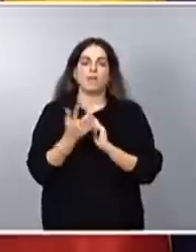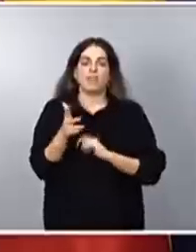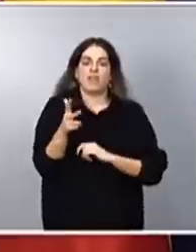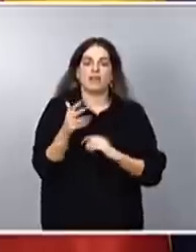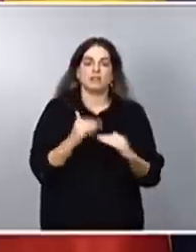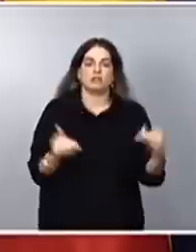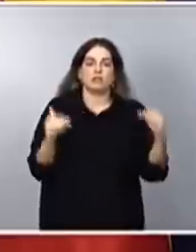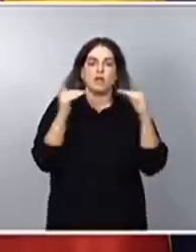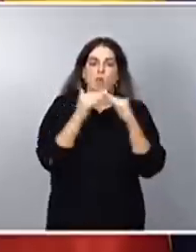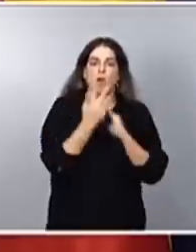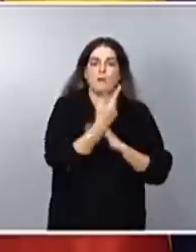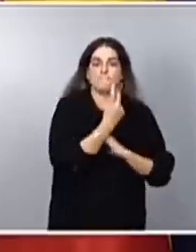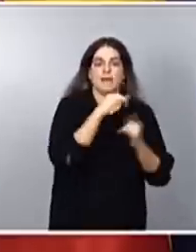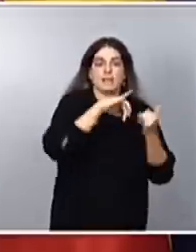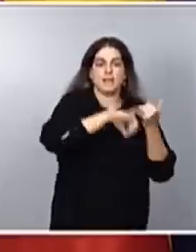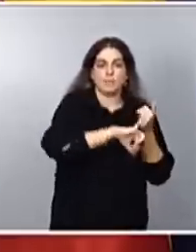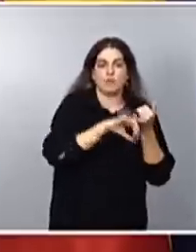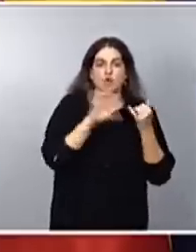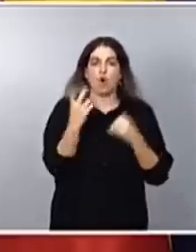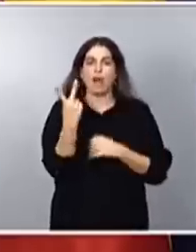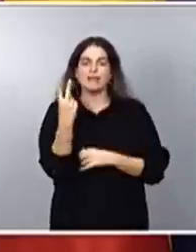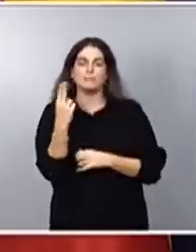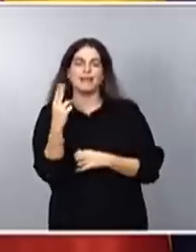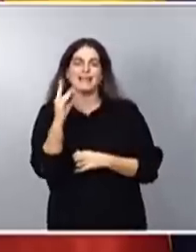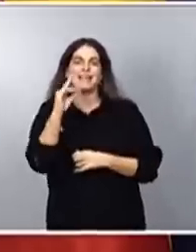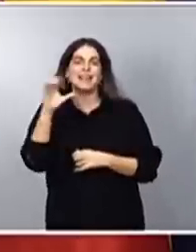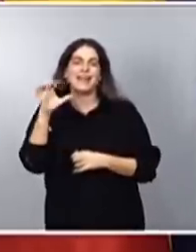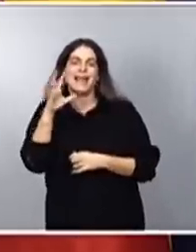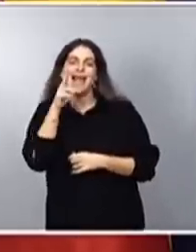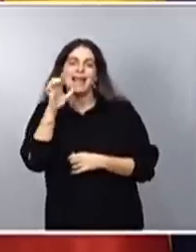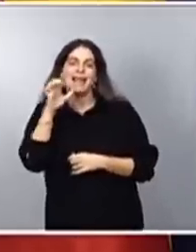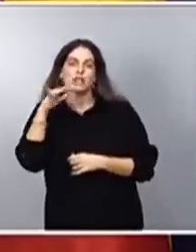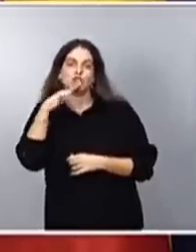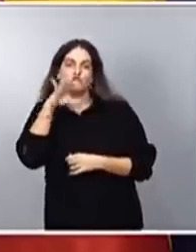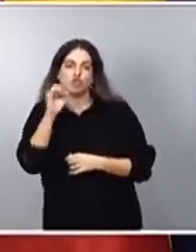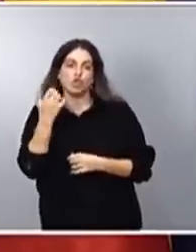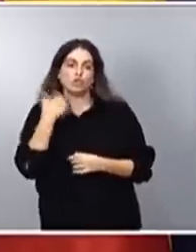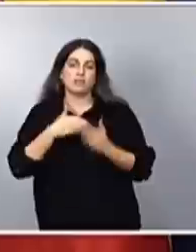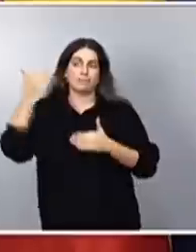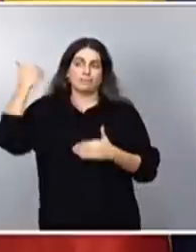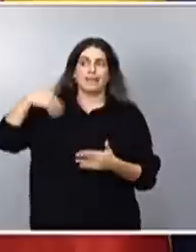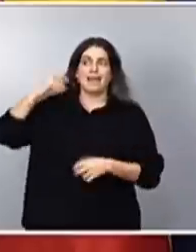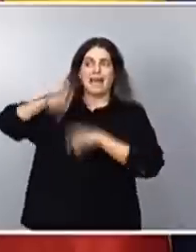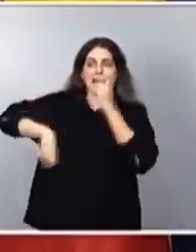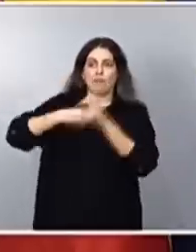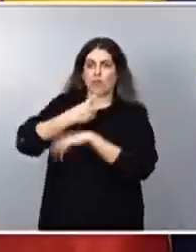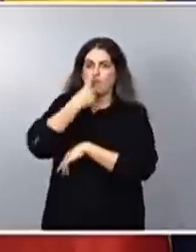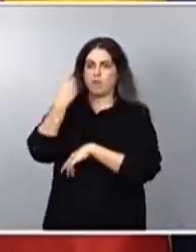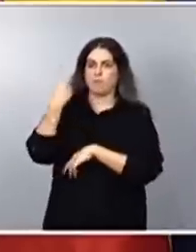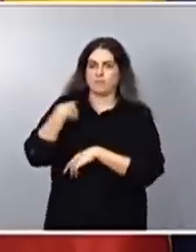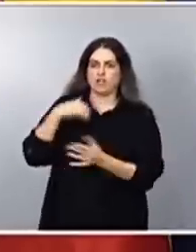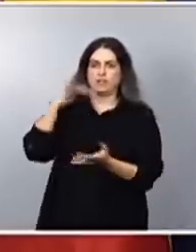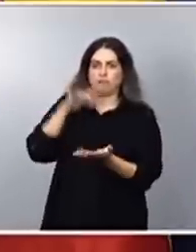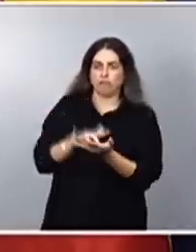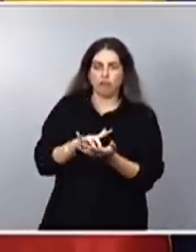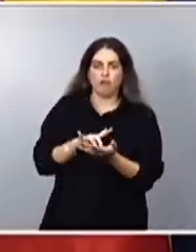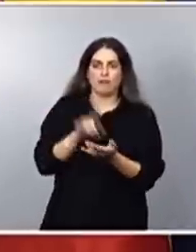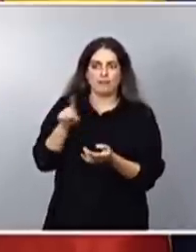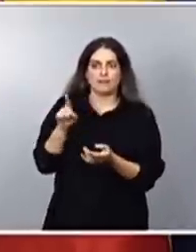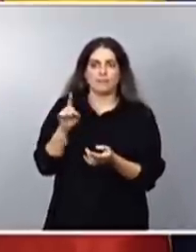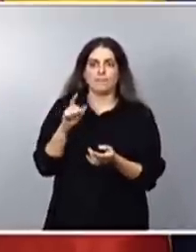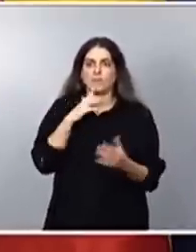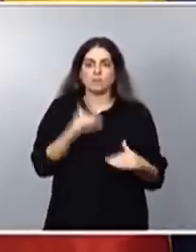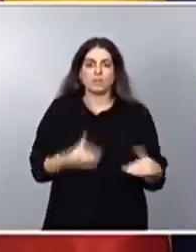y las parejas de hecho. Ya hicimos una reforma como Gobierno muy importante el año pasado en el que equiparábamos las pensiones de